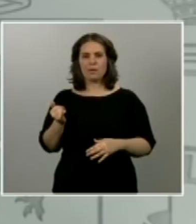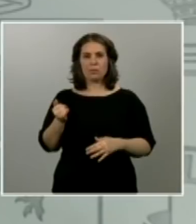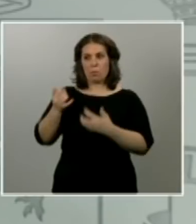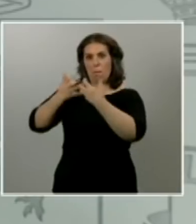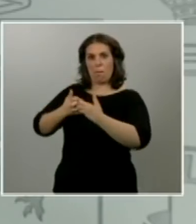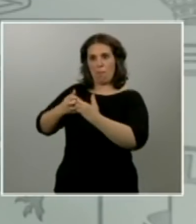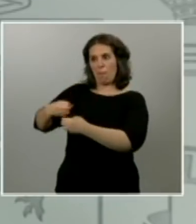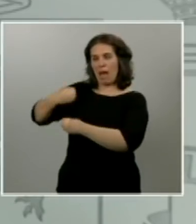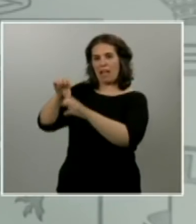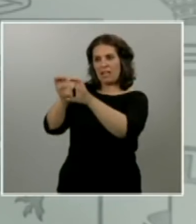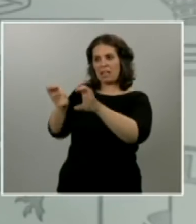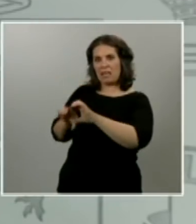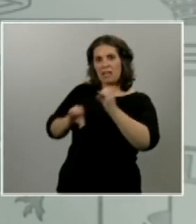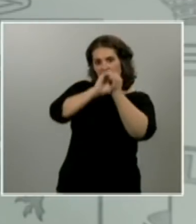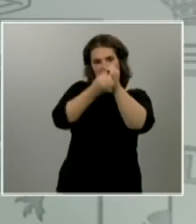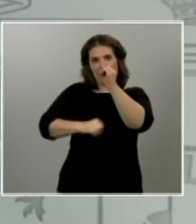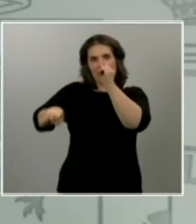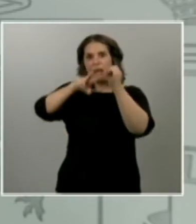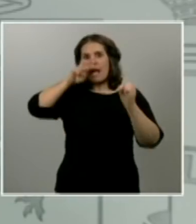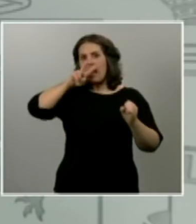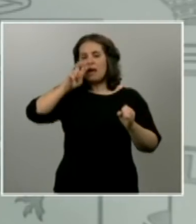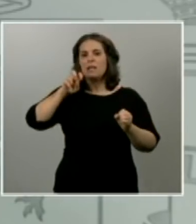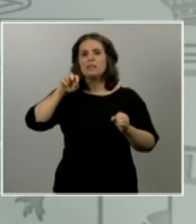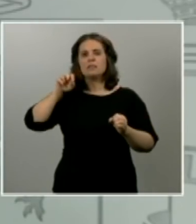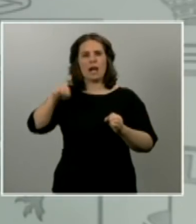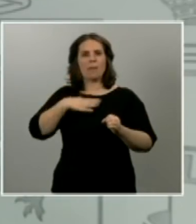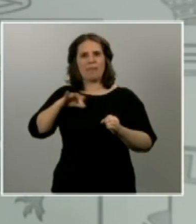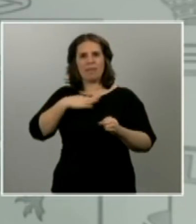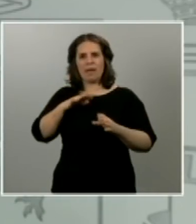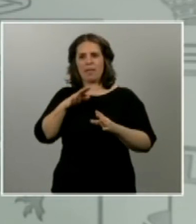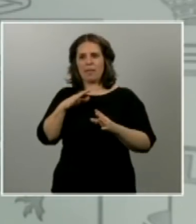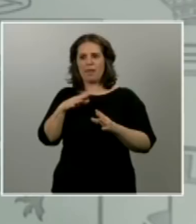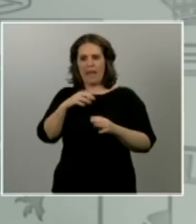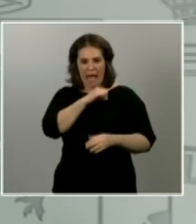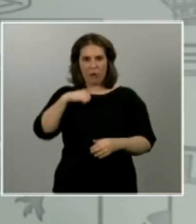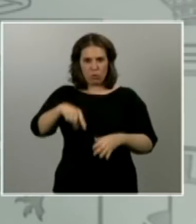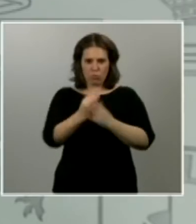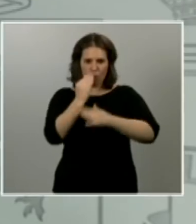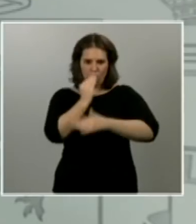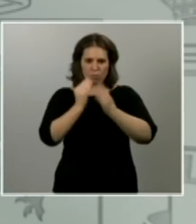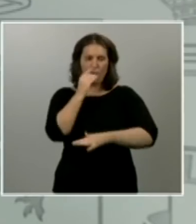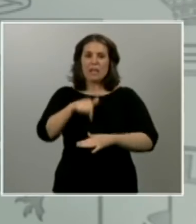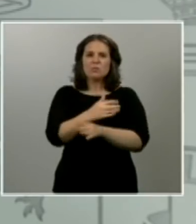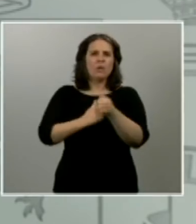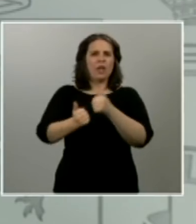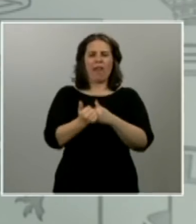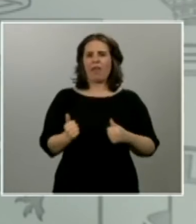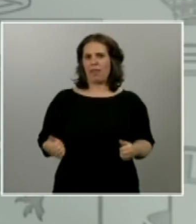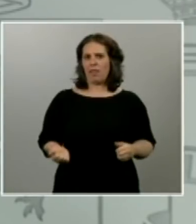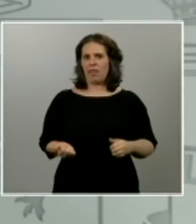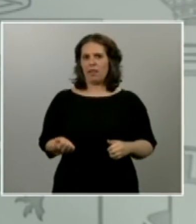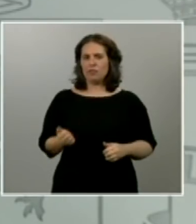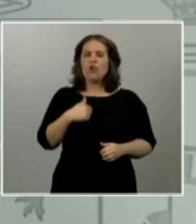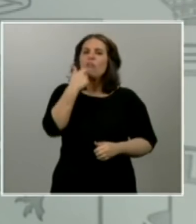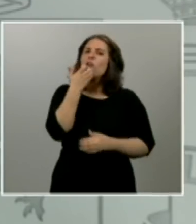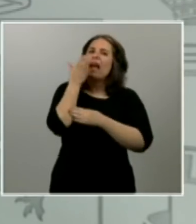esa capacidad de autoabastecimiento a la cual antes hacía referencia es fundamental es prioritaria y lo pongo como ejemplo de la